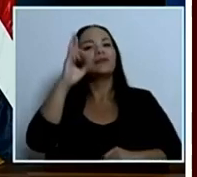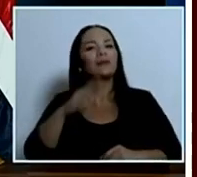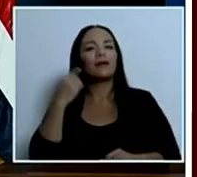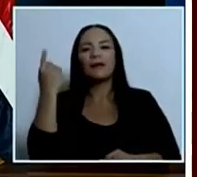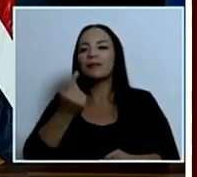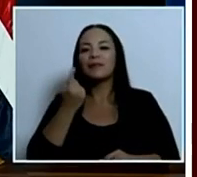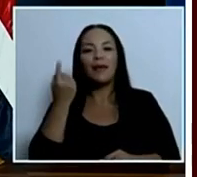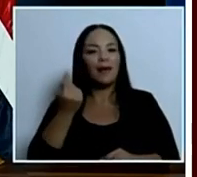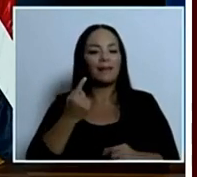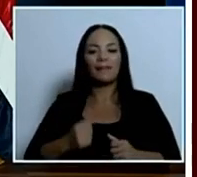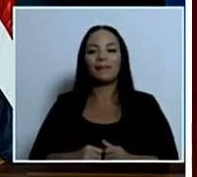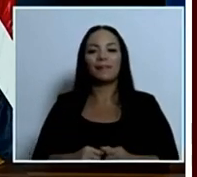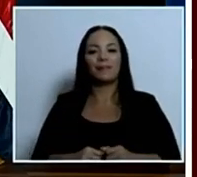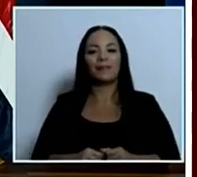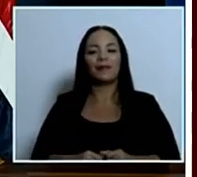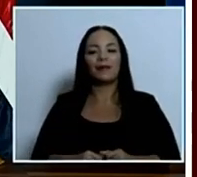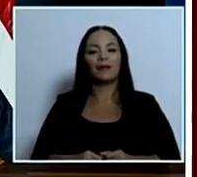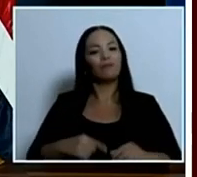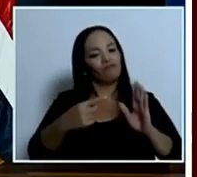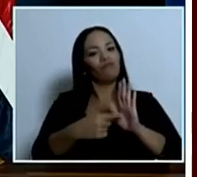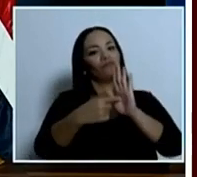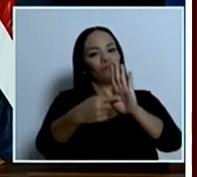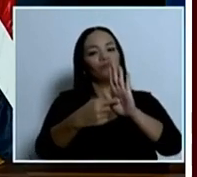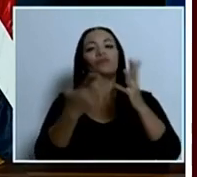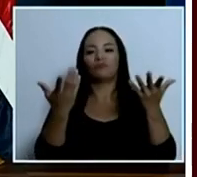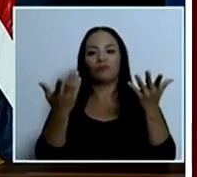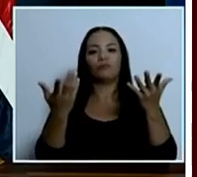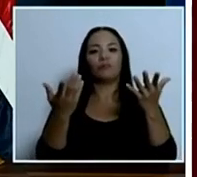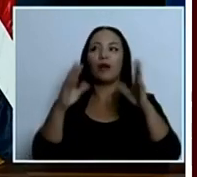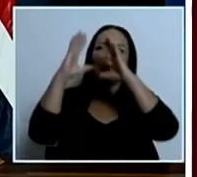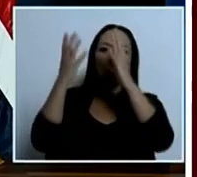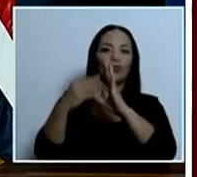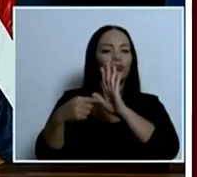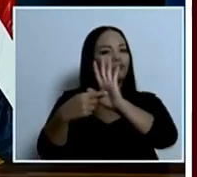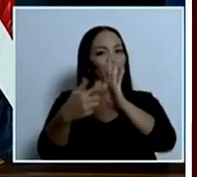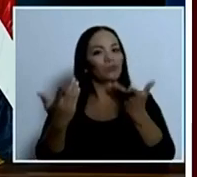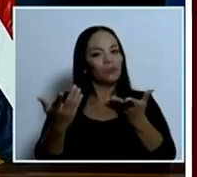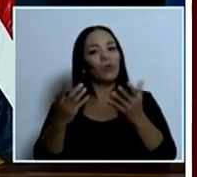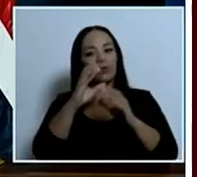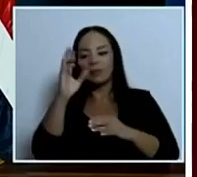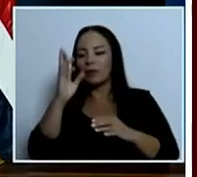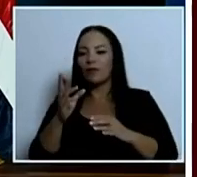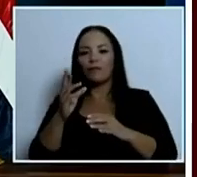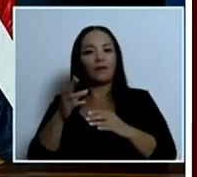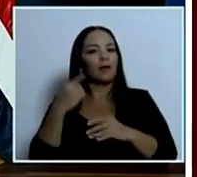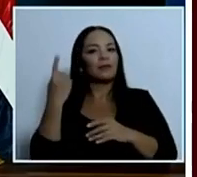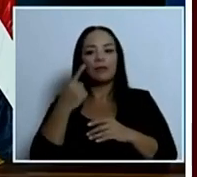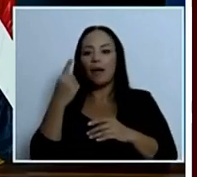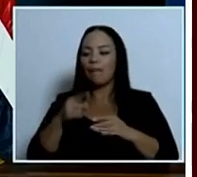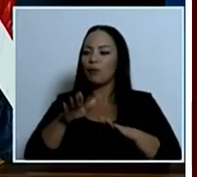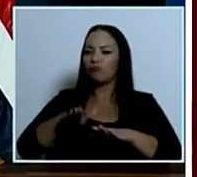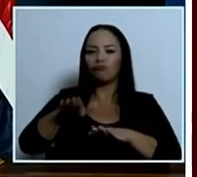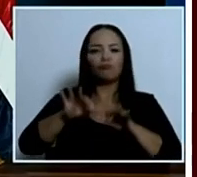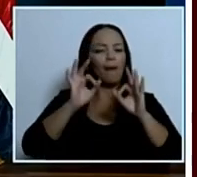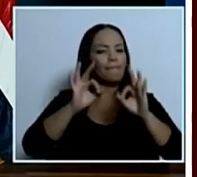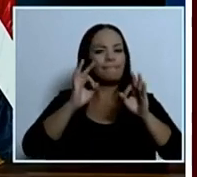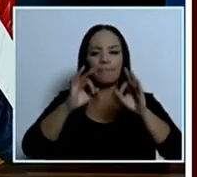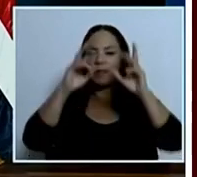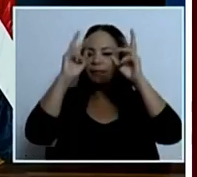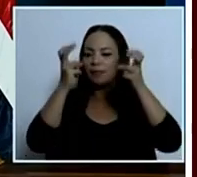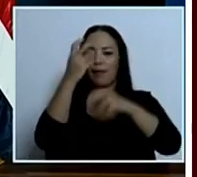destacado a nivel internacional por dar pasos adecuados en materia ambiental.